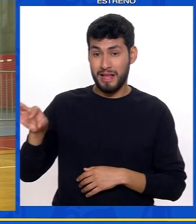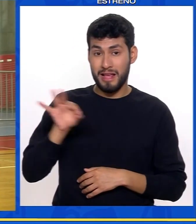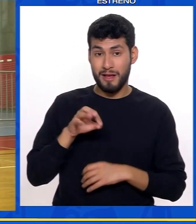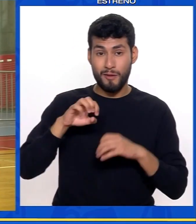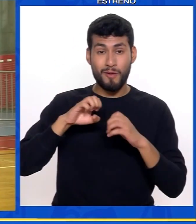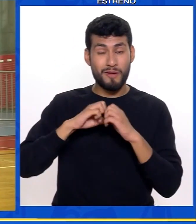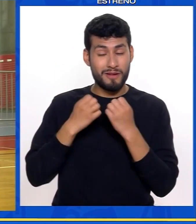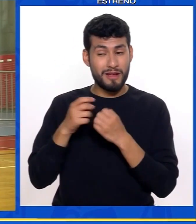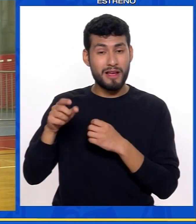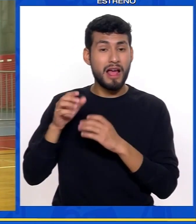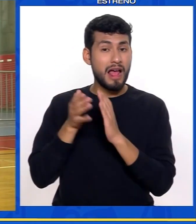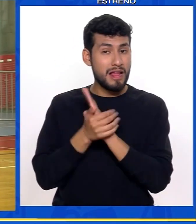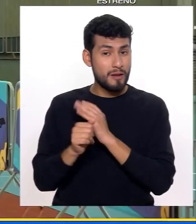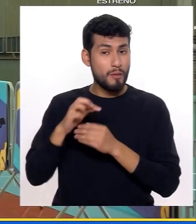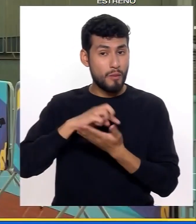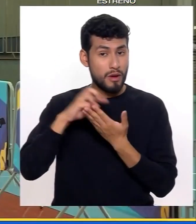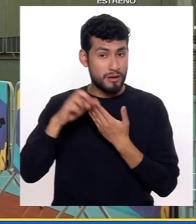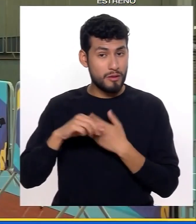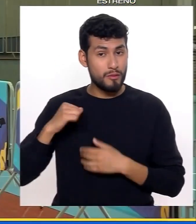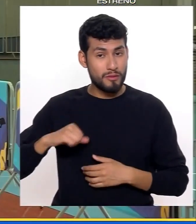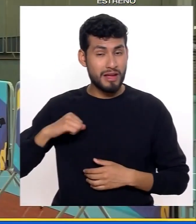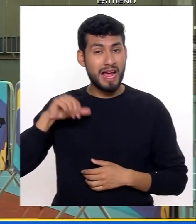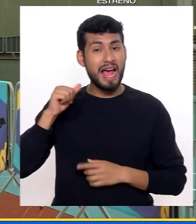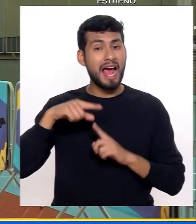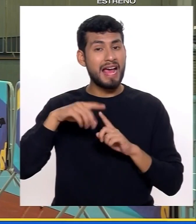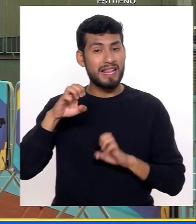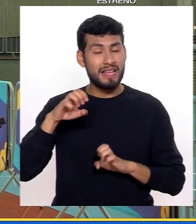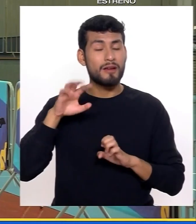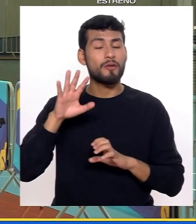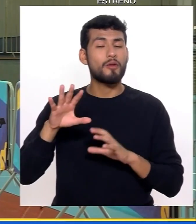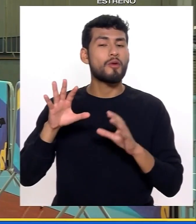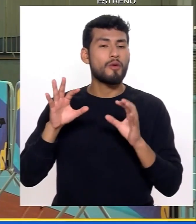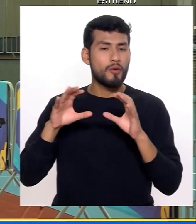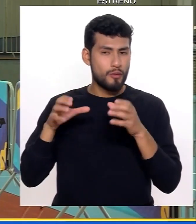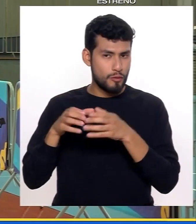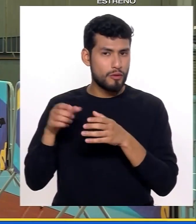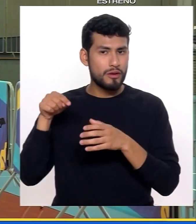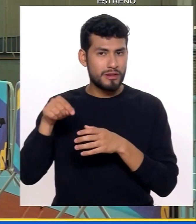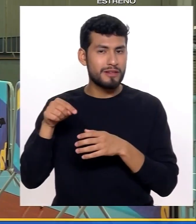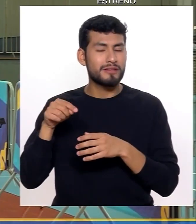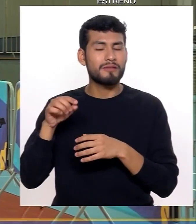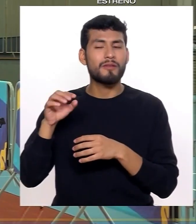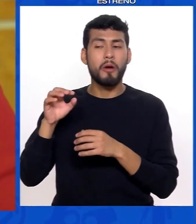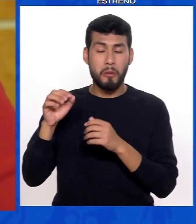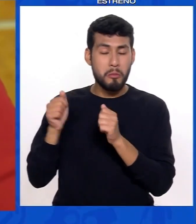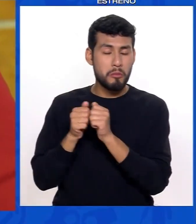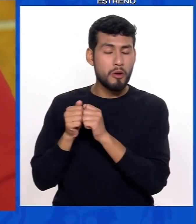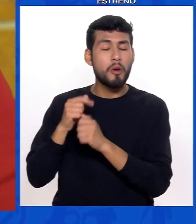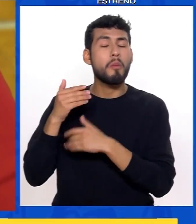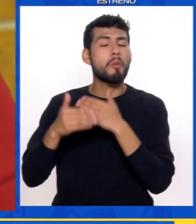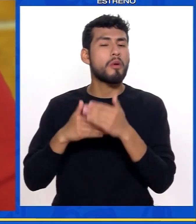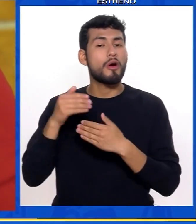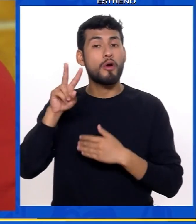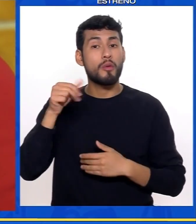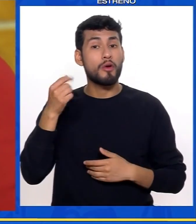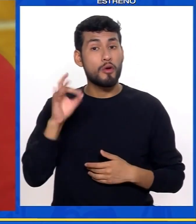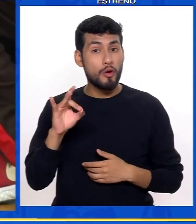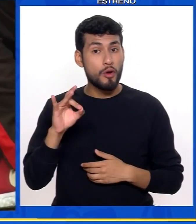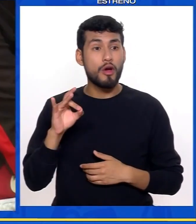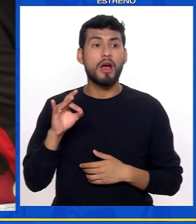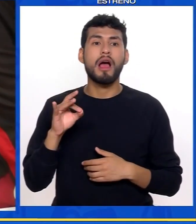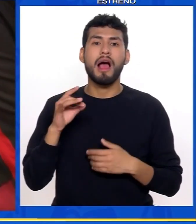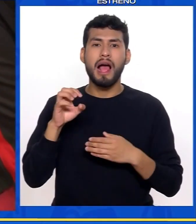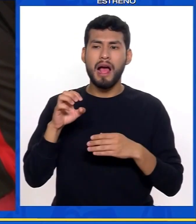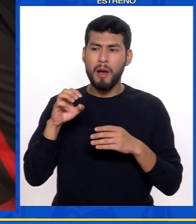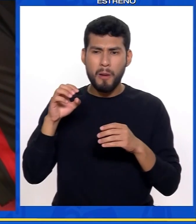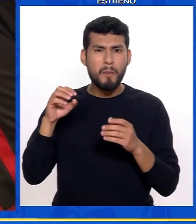su captación en un programa de talentos por la Municipalidad de Ate, junto con su colegio La Alegría en el Señor. Pero ya desde el año 2018